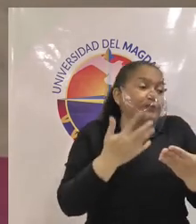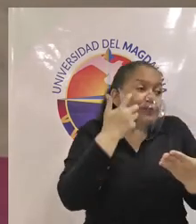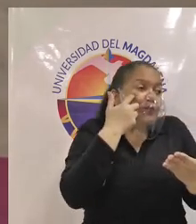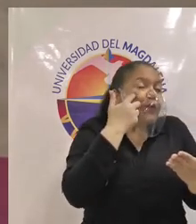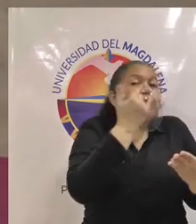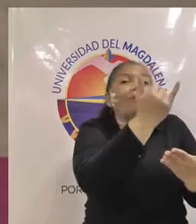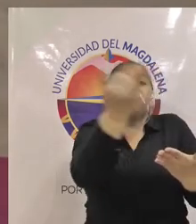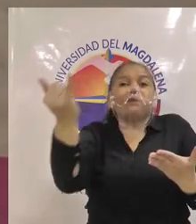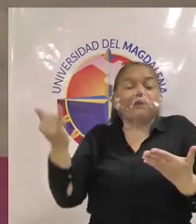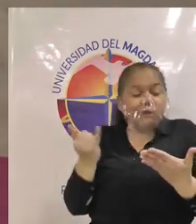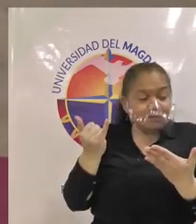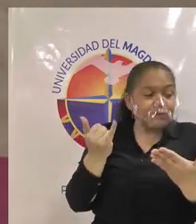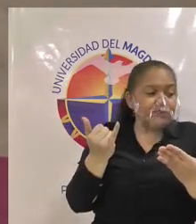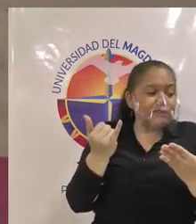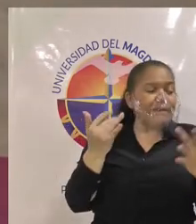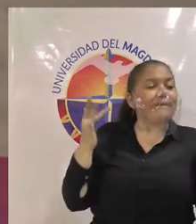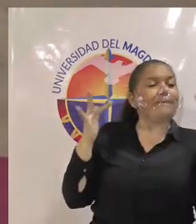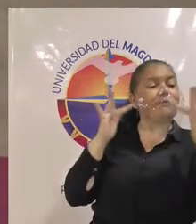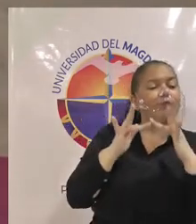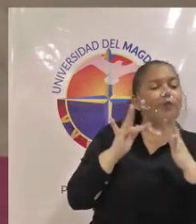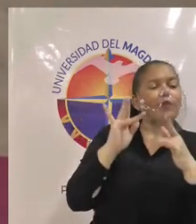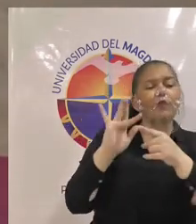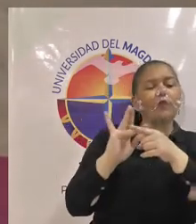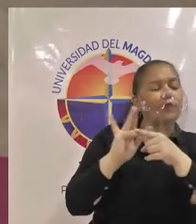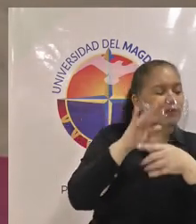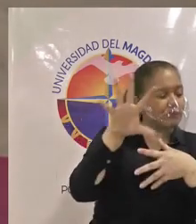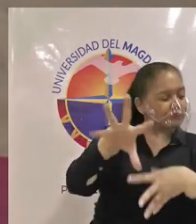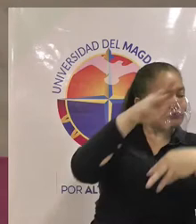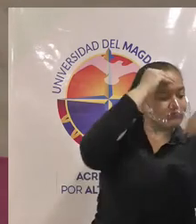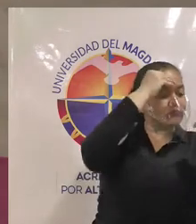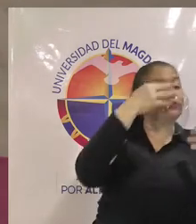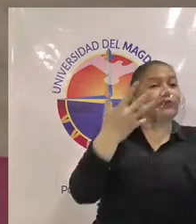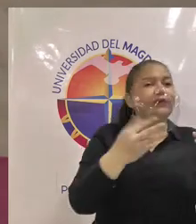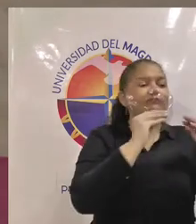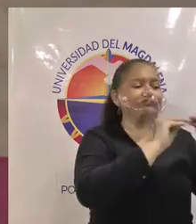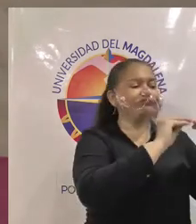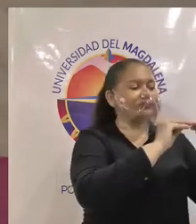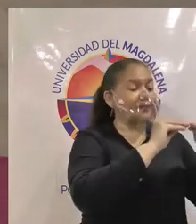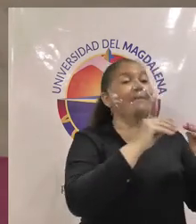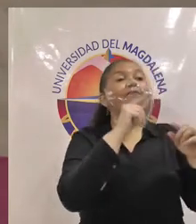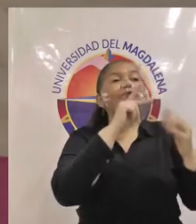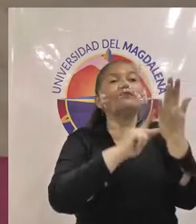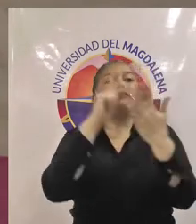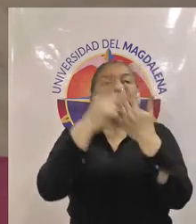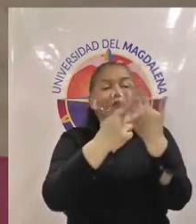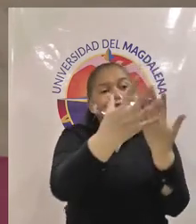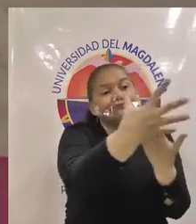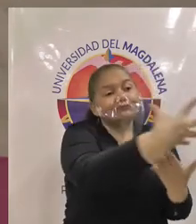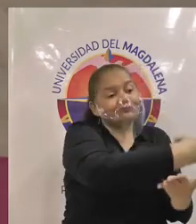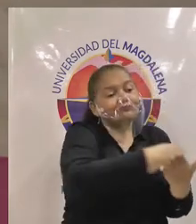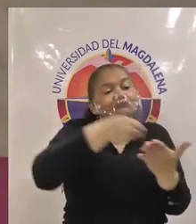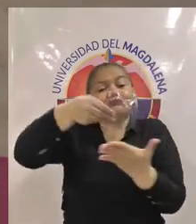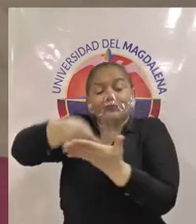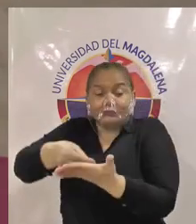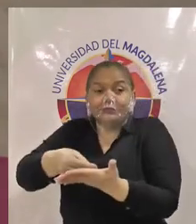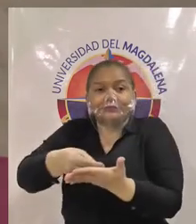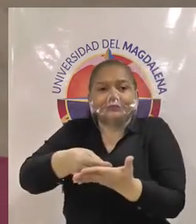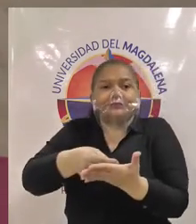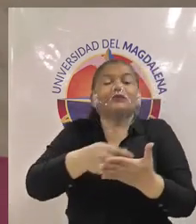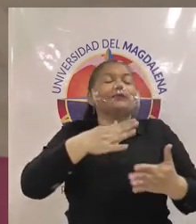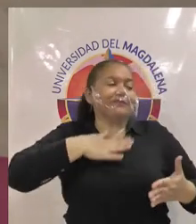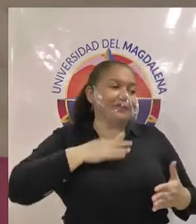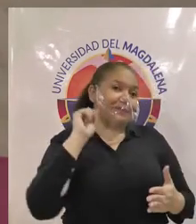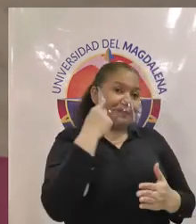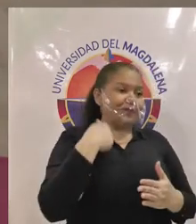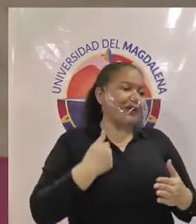conseguir en el portal deben ellos usar para poder catapultar ese proyecto de investigación si nosotros realizamos